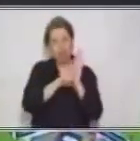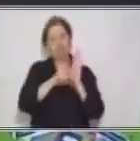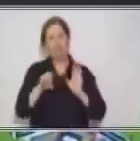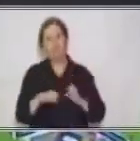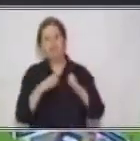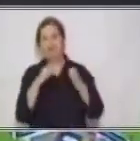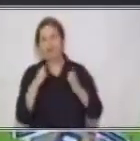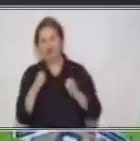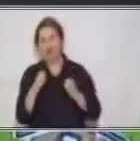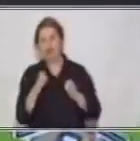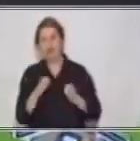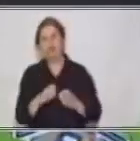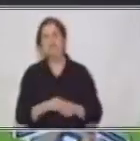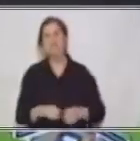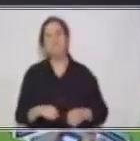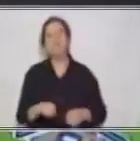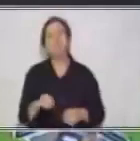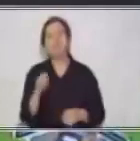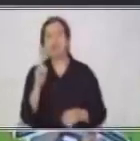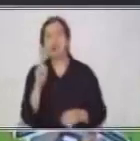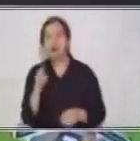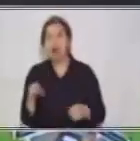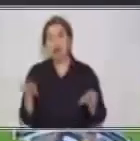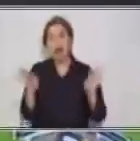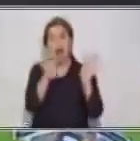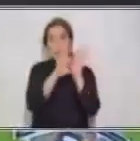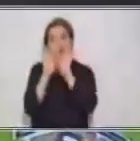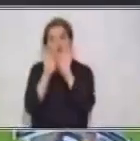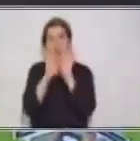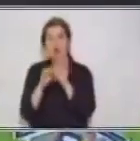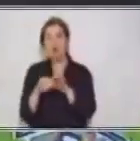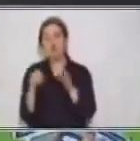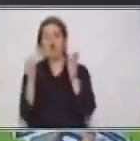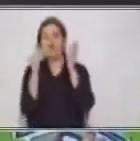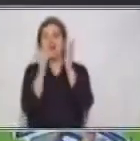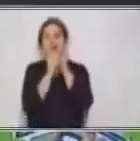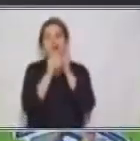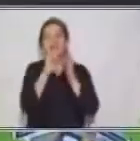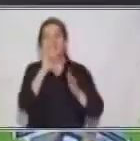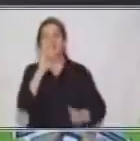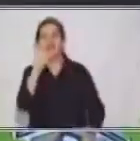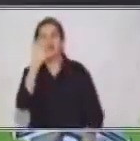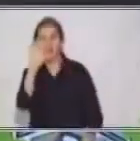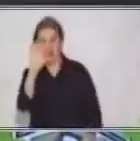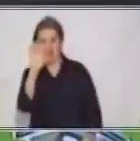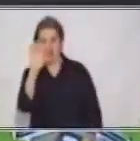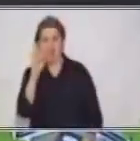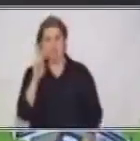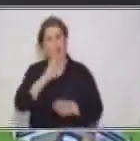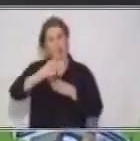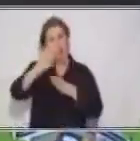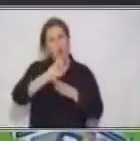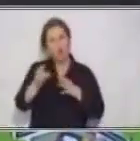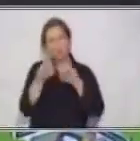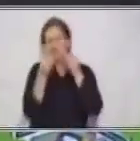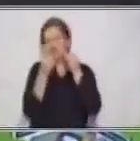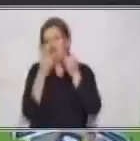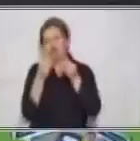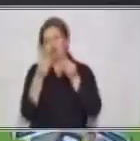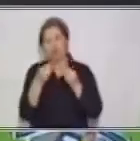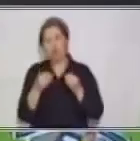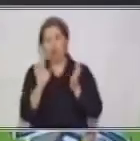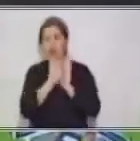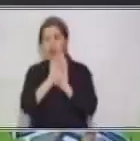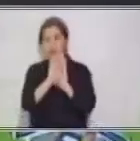que, la conjunción que se usa en muchísimas ocasiones. Ejemplo, espero que